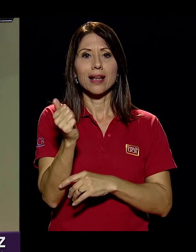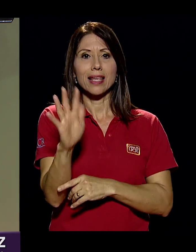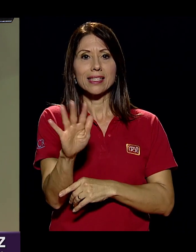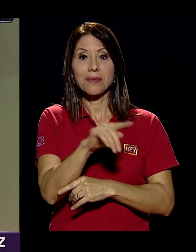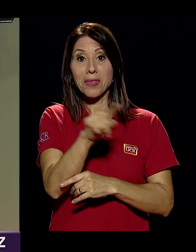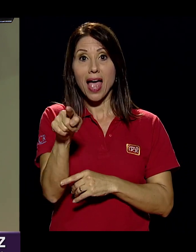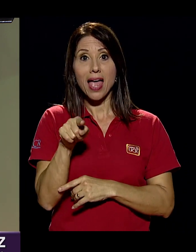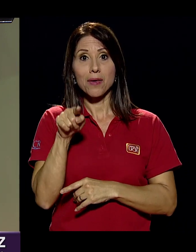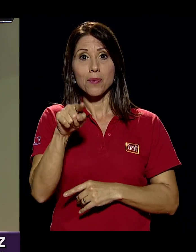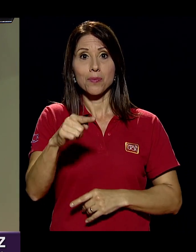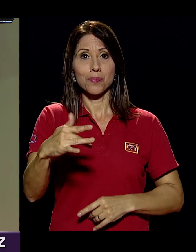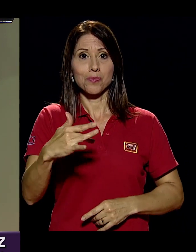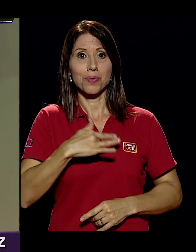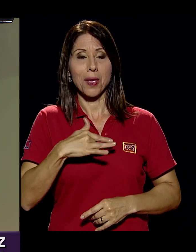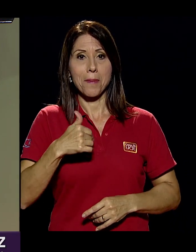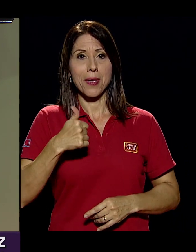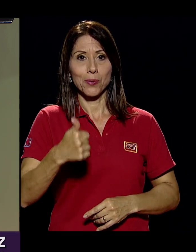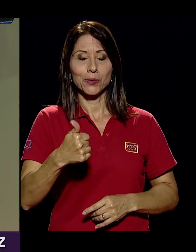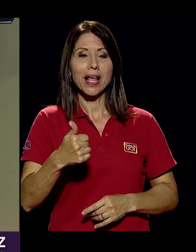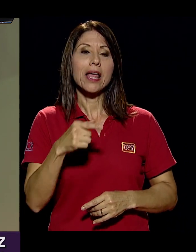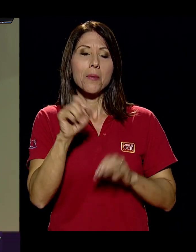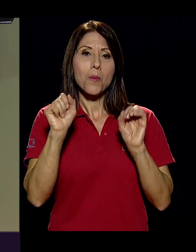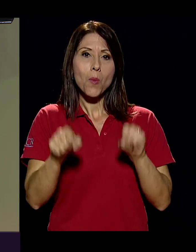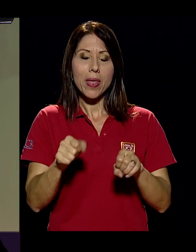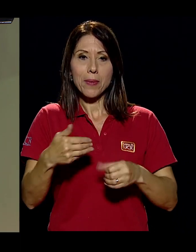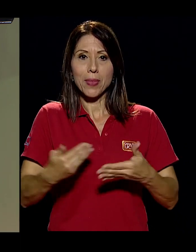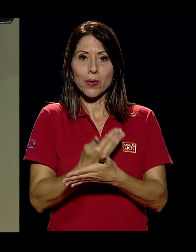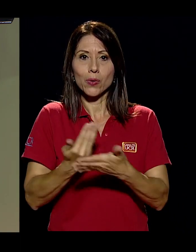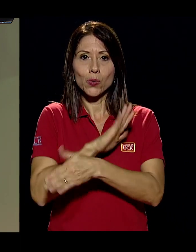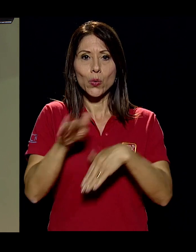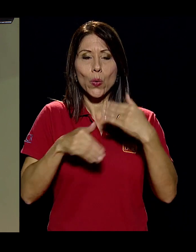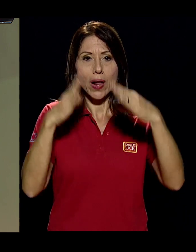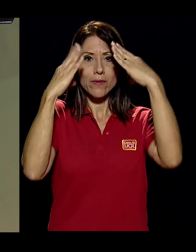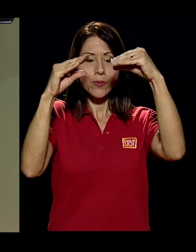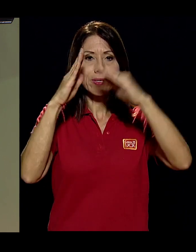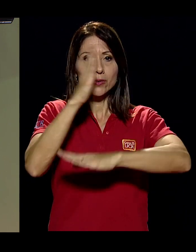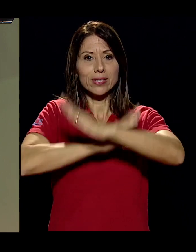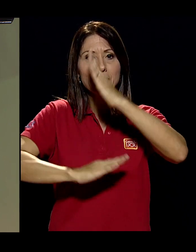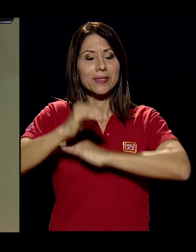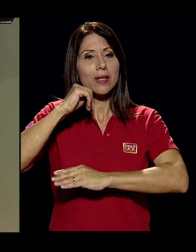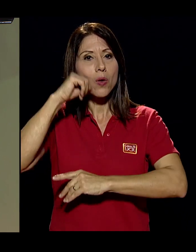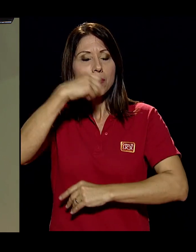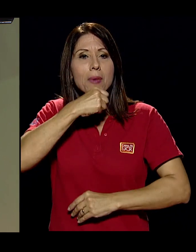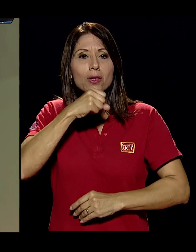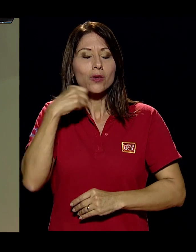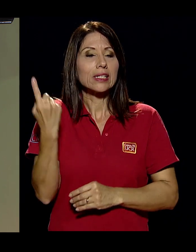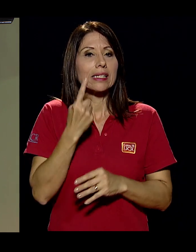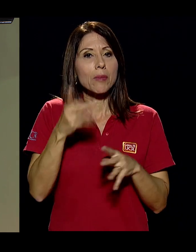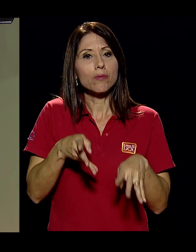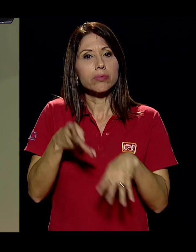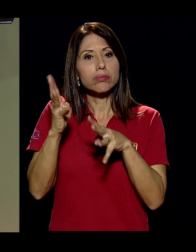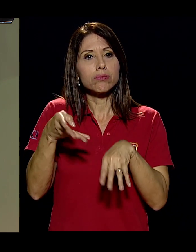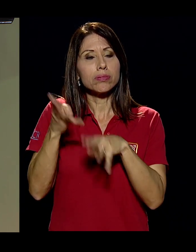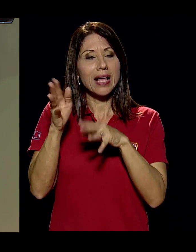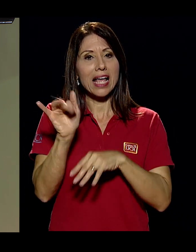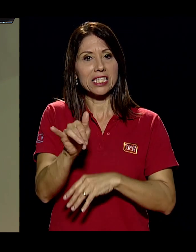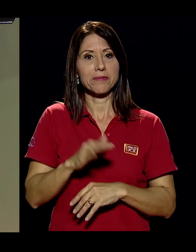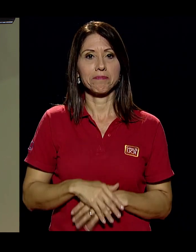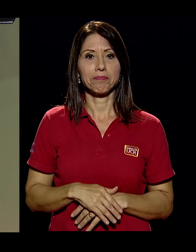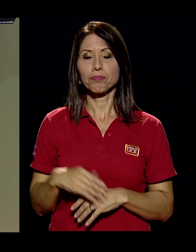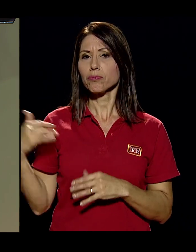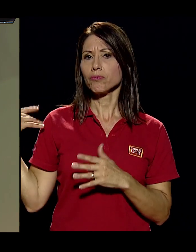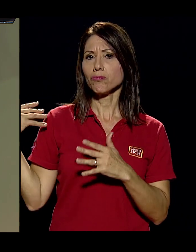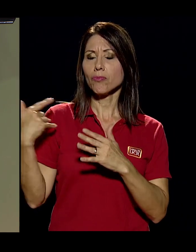Nexus Canal 15, ahí le da me gusta y puede mantenerse actualizado con toda la información sobre discapacidad de adultos mayor que solemos postear